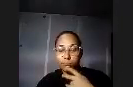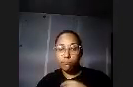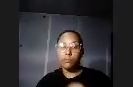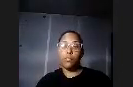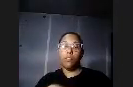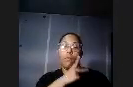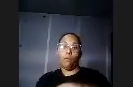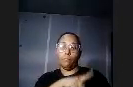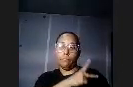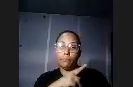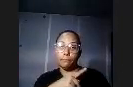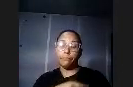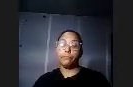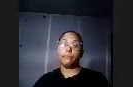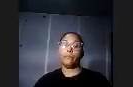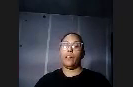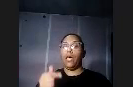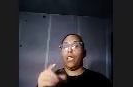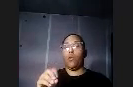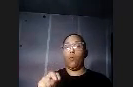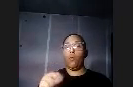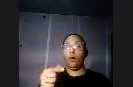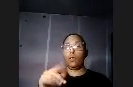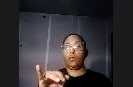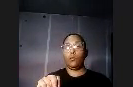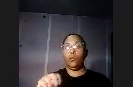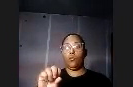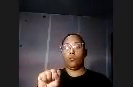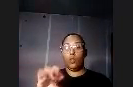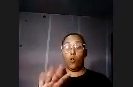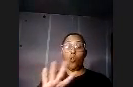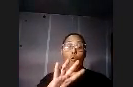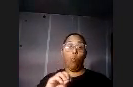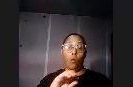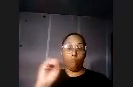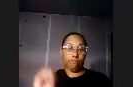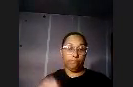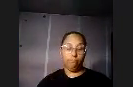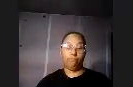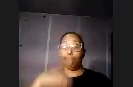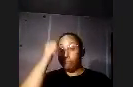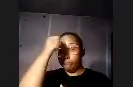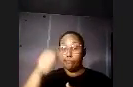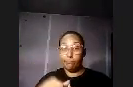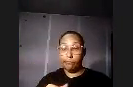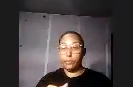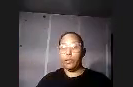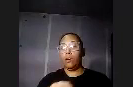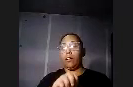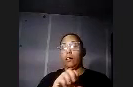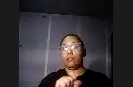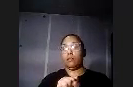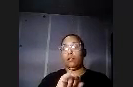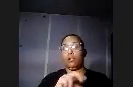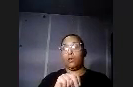eosinófilos que llegó hasta el 40%. Recordando que la eosinofilia era